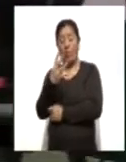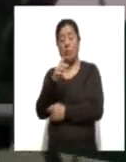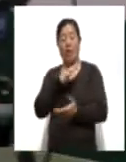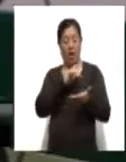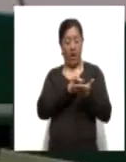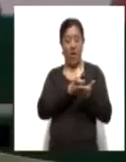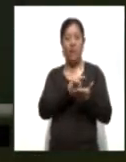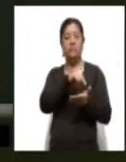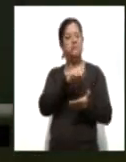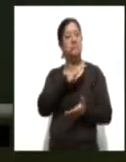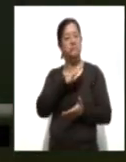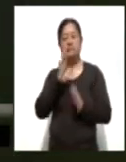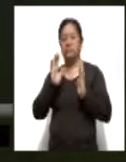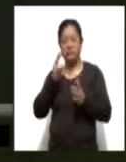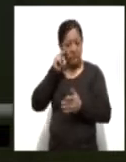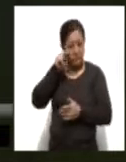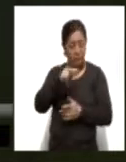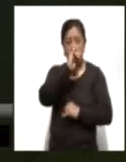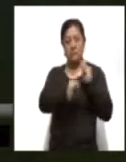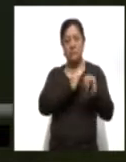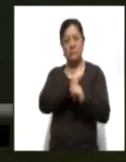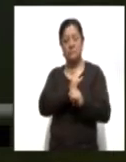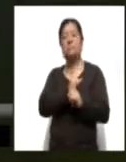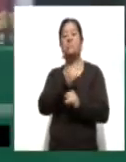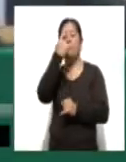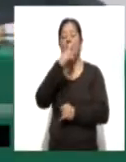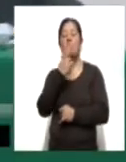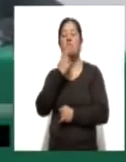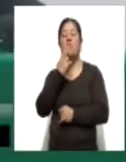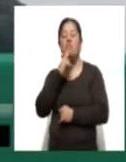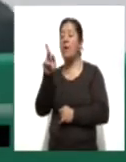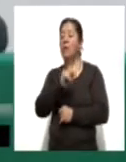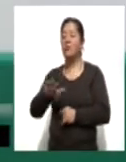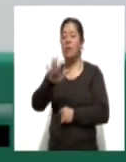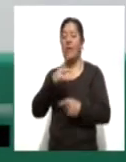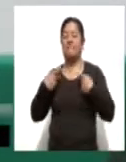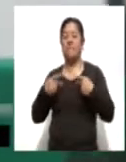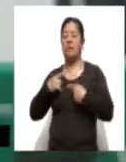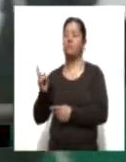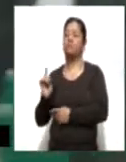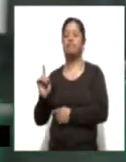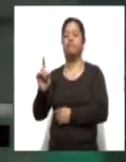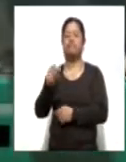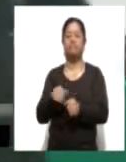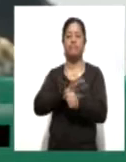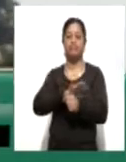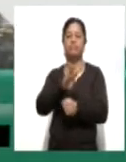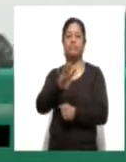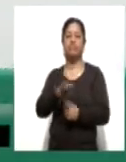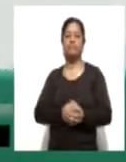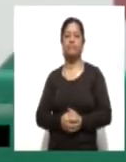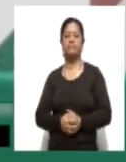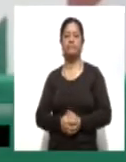cuenta ya con el aval científico internacional para el uso en pacientes ambulatorios de COVID-19. Destacó